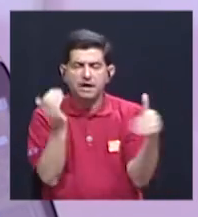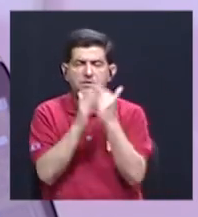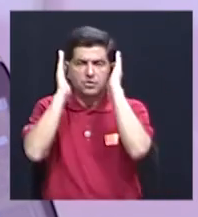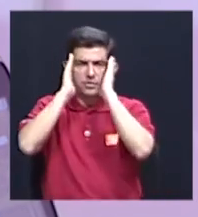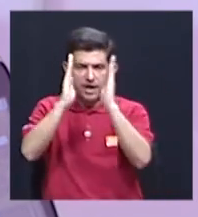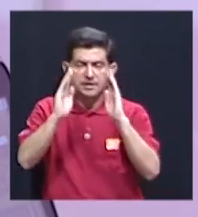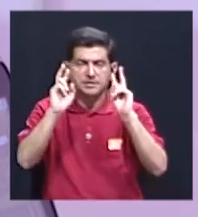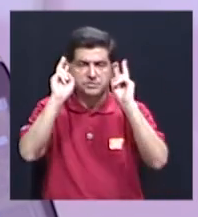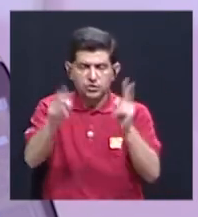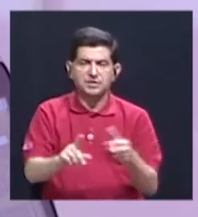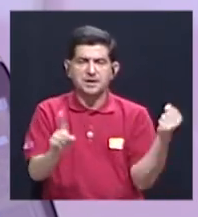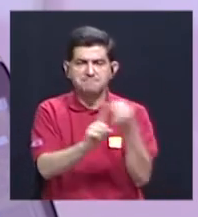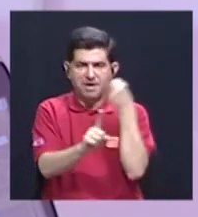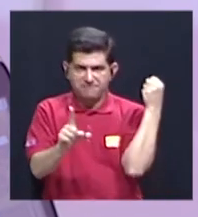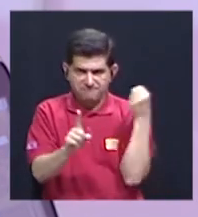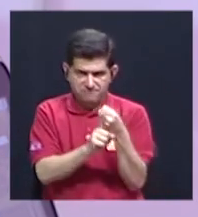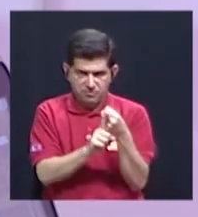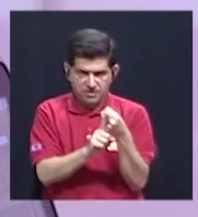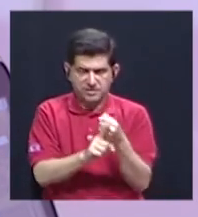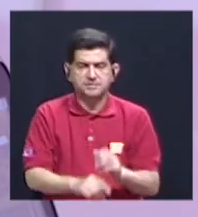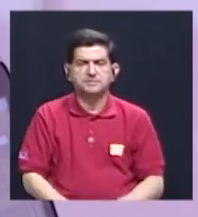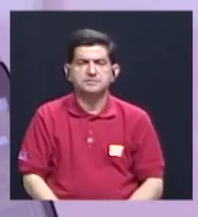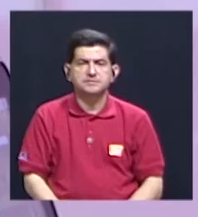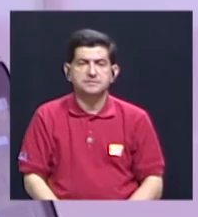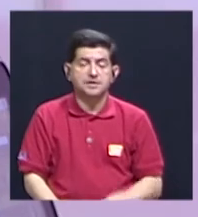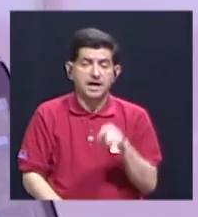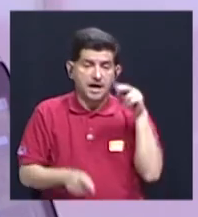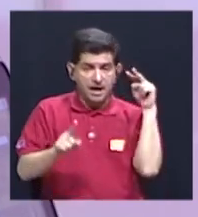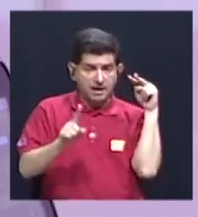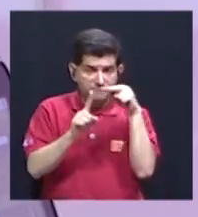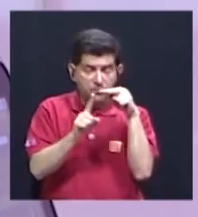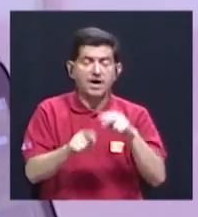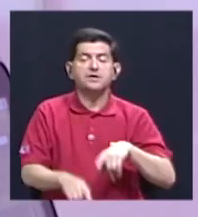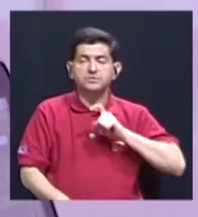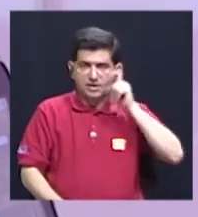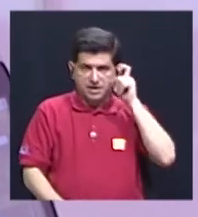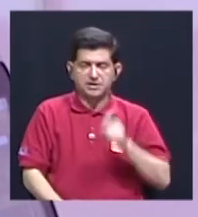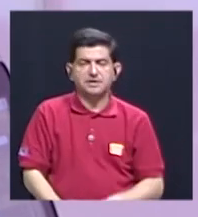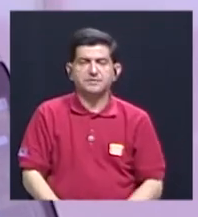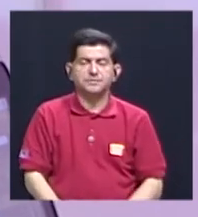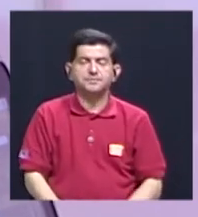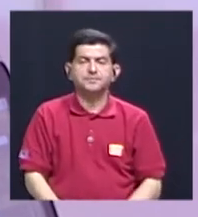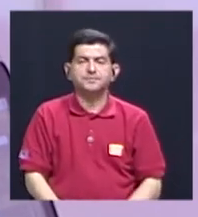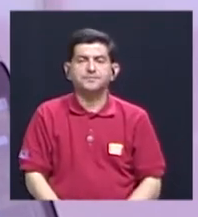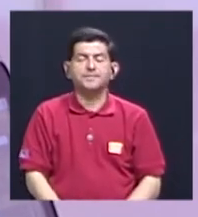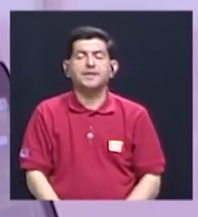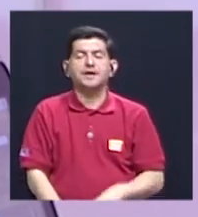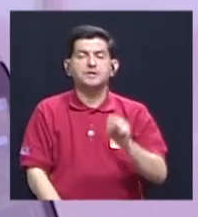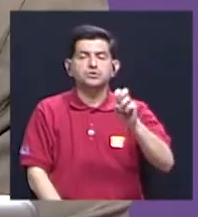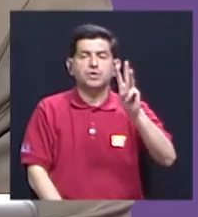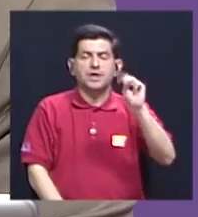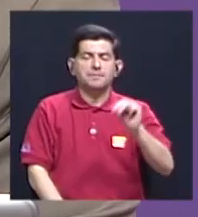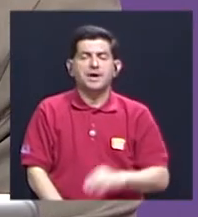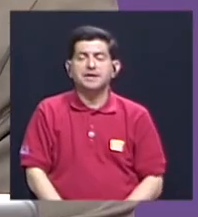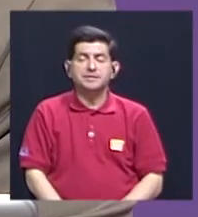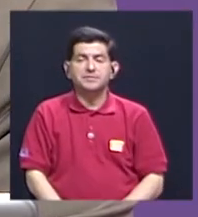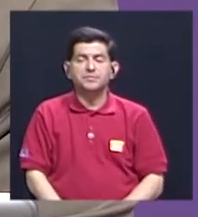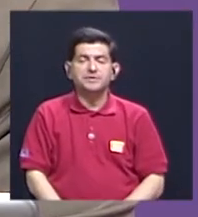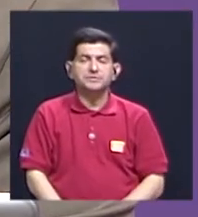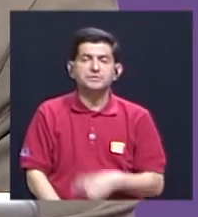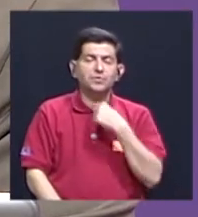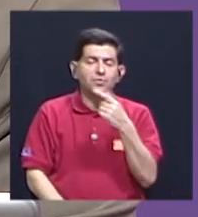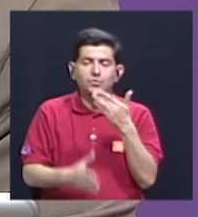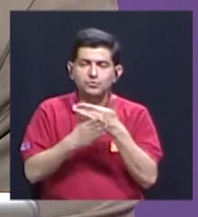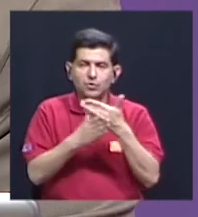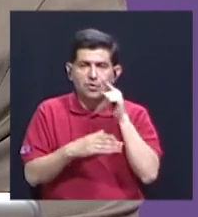atención a los temas de violencia con un enfoque de género. Esas son algunas de las prioridades que tenemos. Doña Sonia, muy ilusionado de poder compartir con usted.